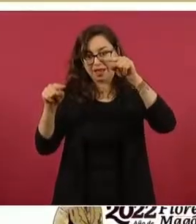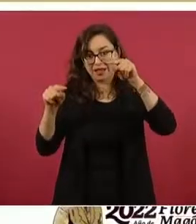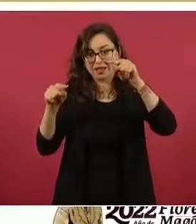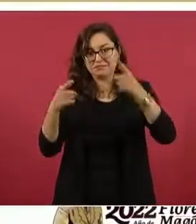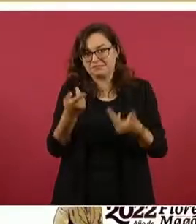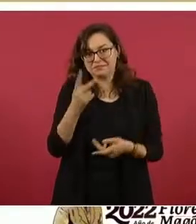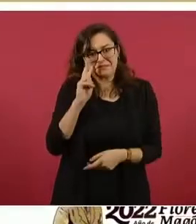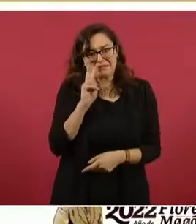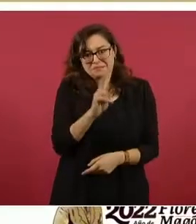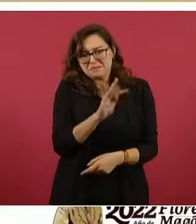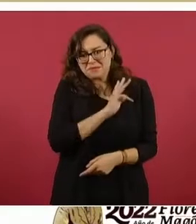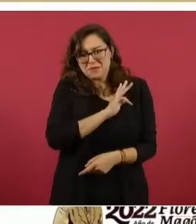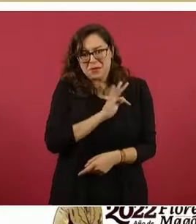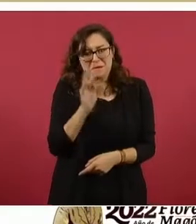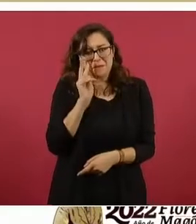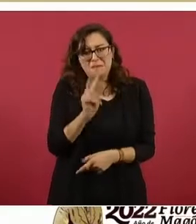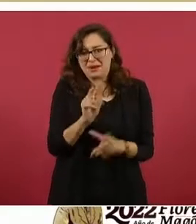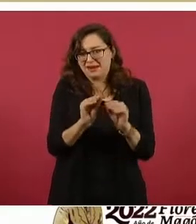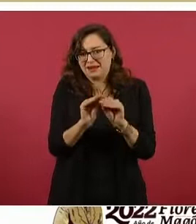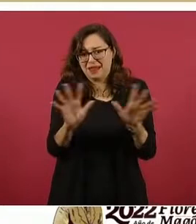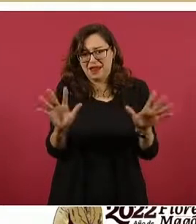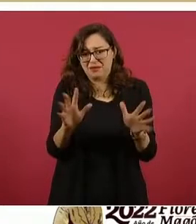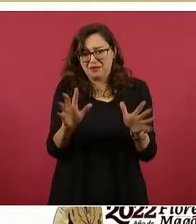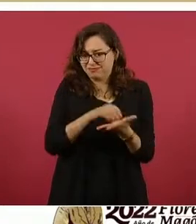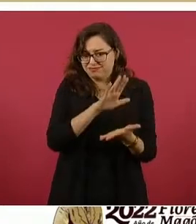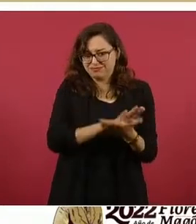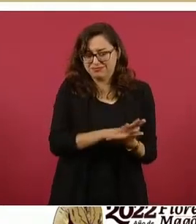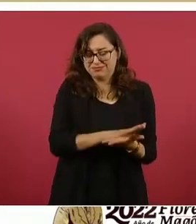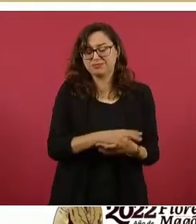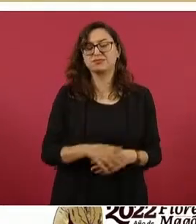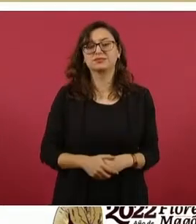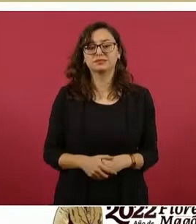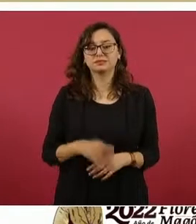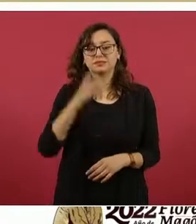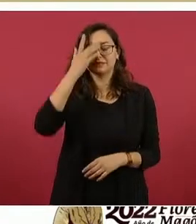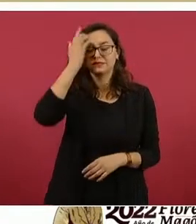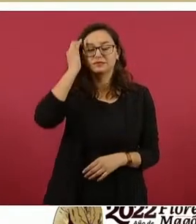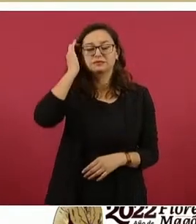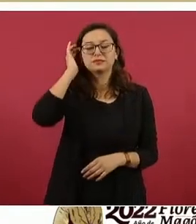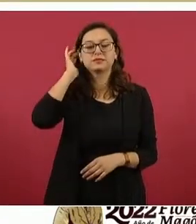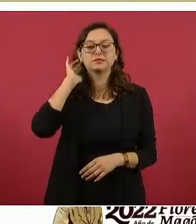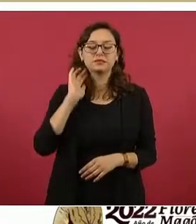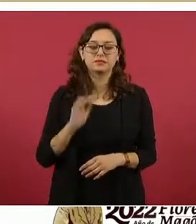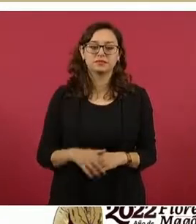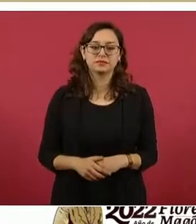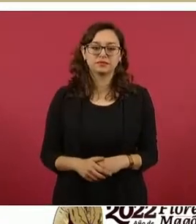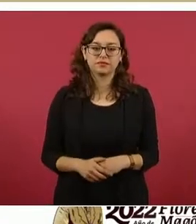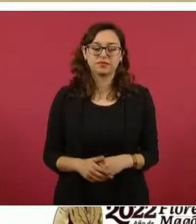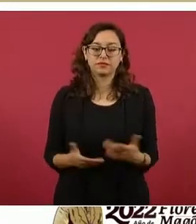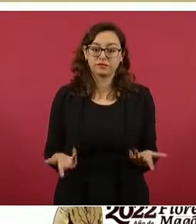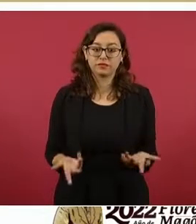cifras oficiales. Sí, si lo han hablado de que